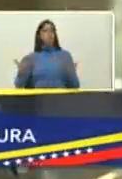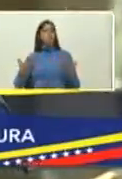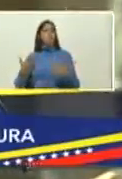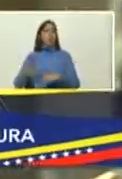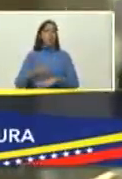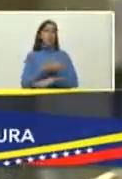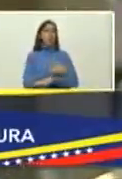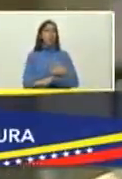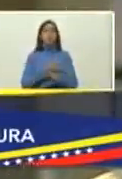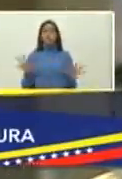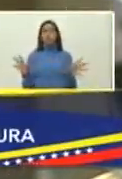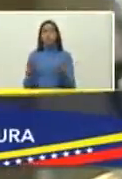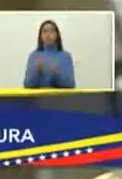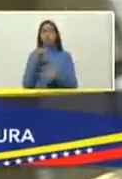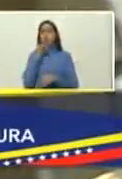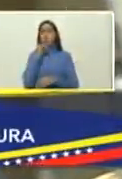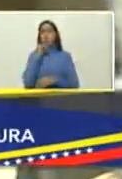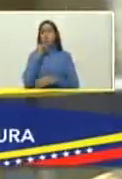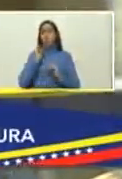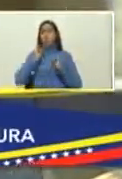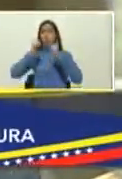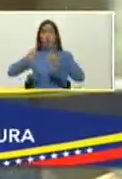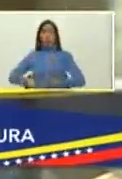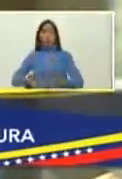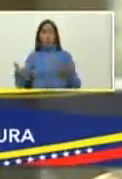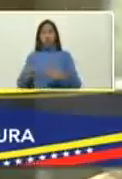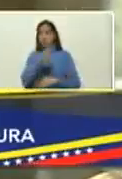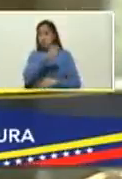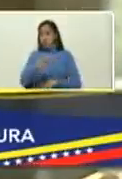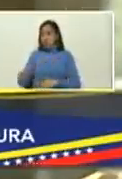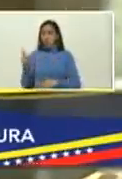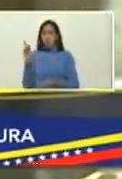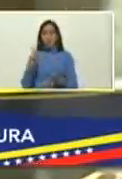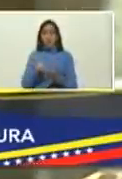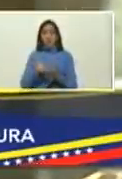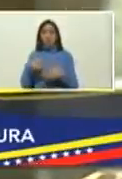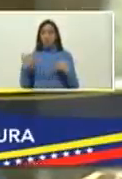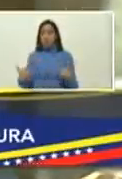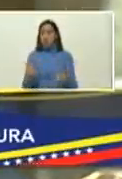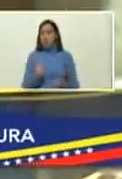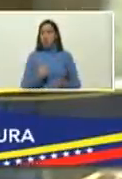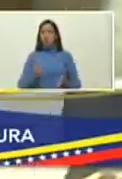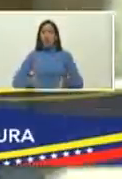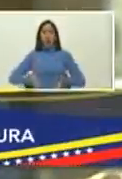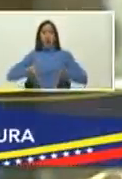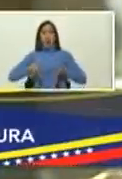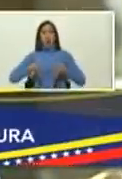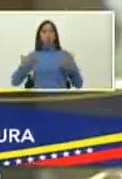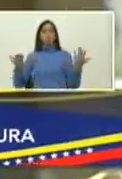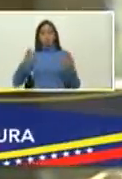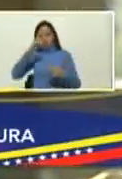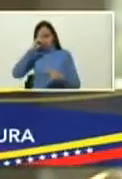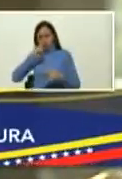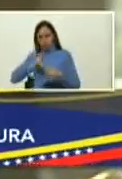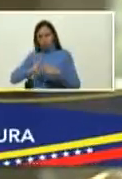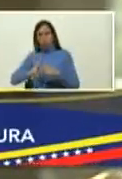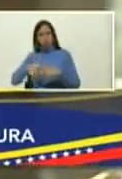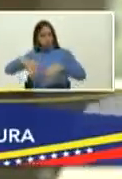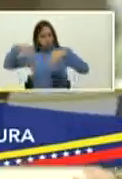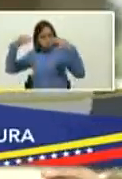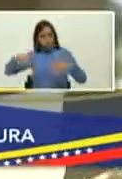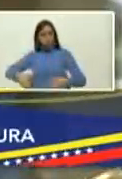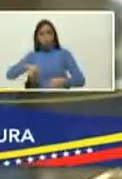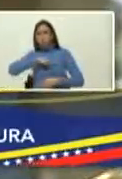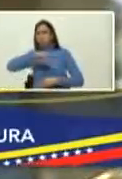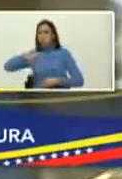la presentación de las figuras que hoy vamos a reconocer que confirman que estamos en